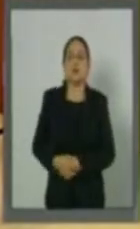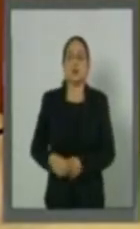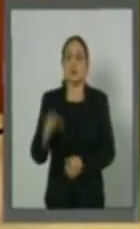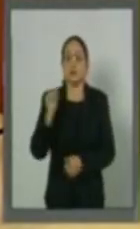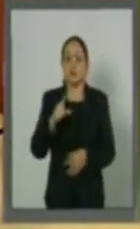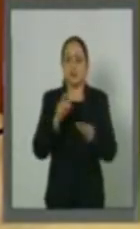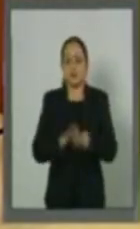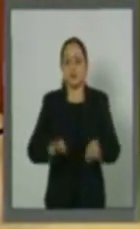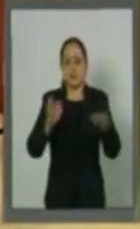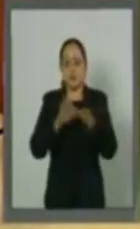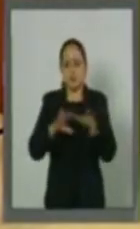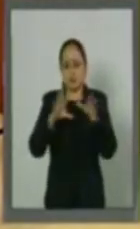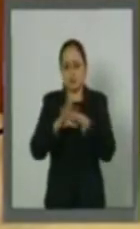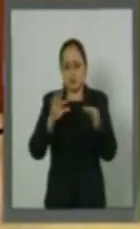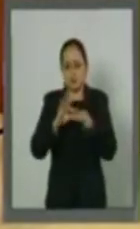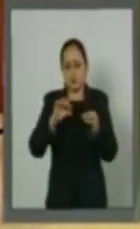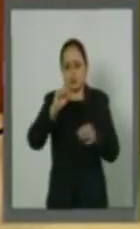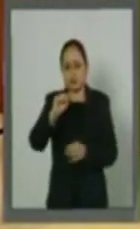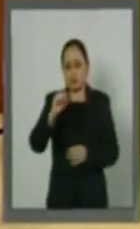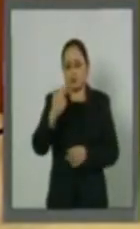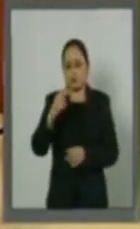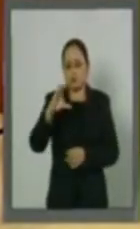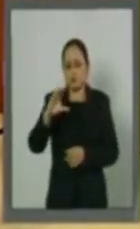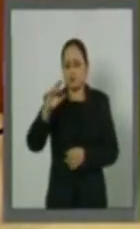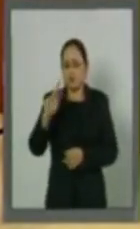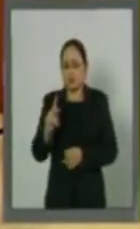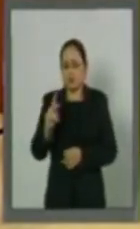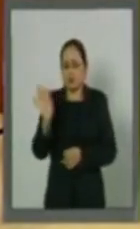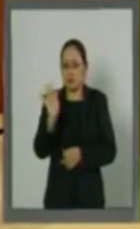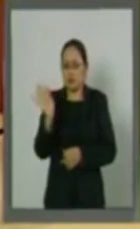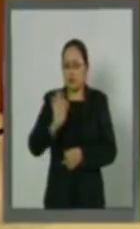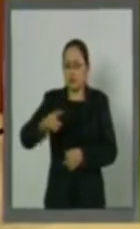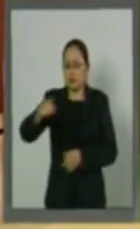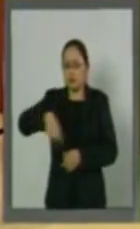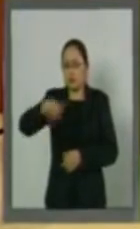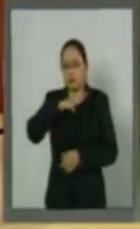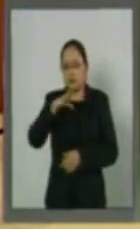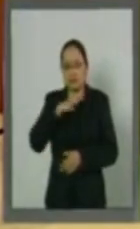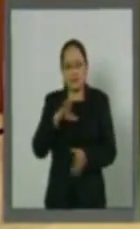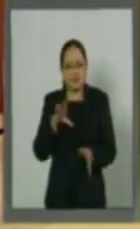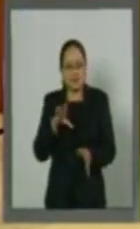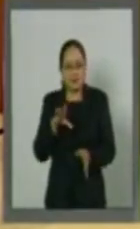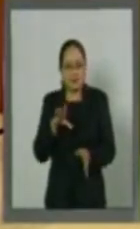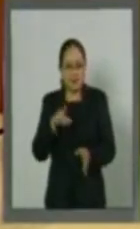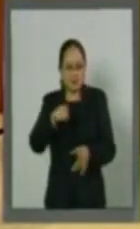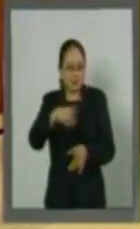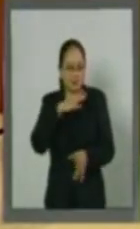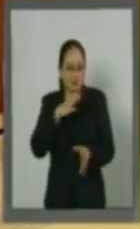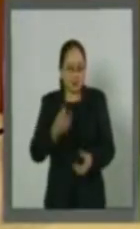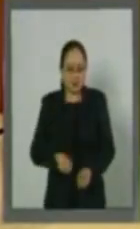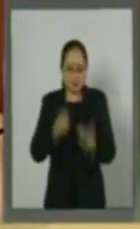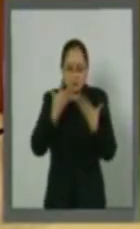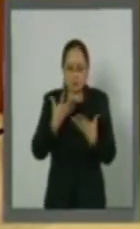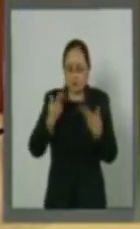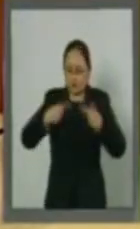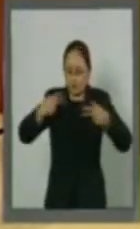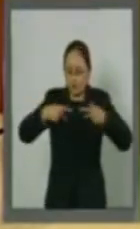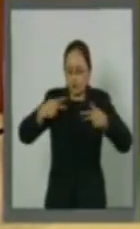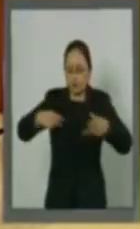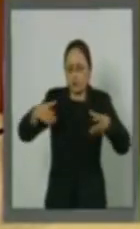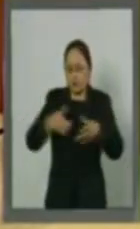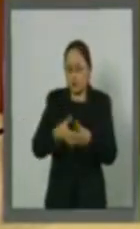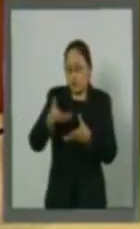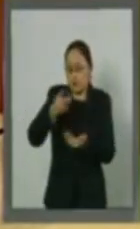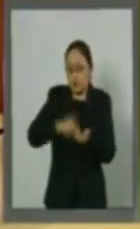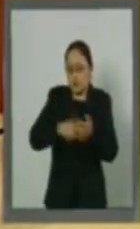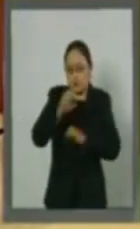la Secretaría de Hacienda tiene una carga en cuanto a empleados que estén revisando estas empresas